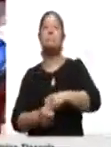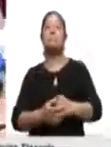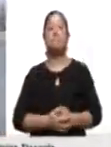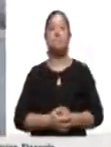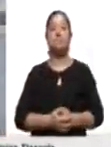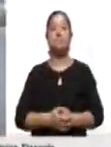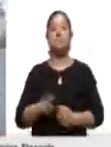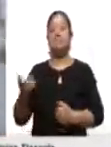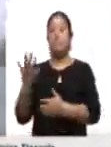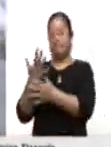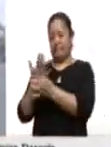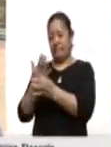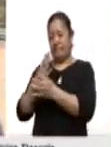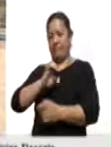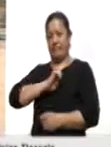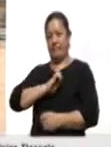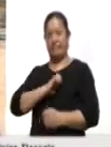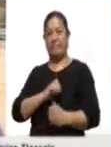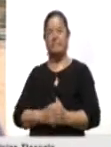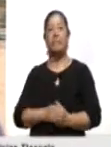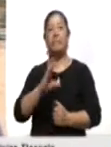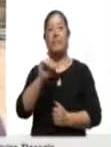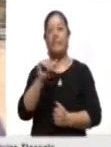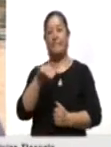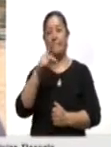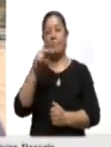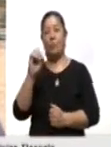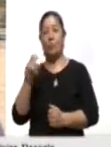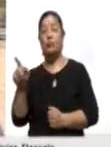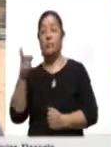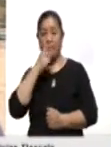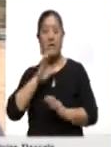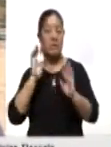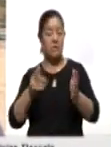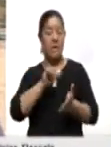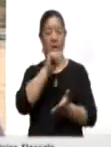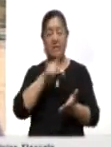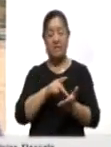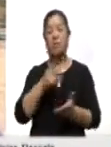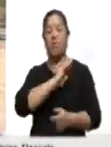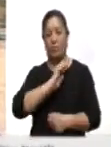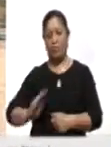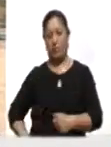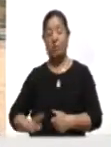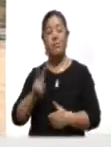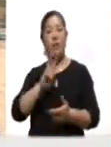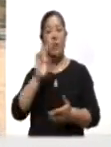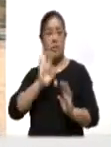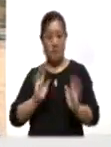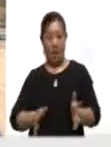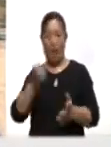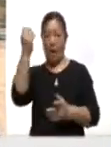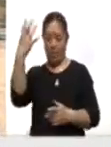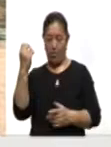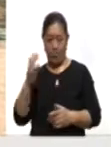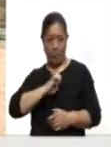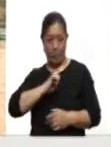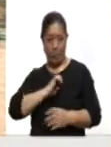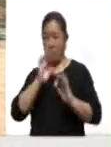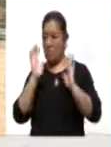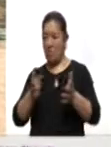indicó el entrenador Jauri Campos Romo. Ya nos dieron luz verde en el municipio de Apisaco para regresar a los entrenamientos.